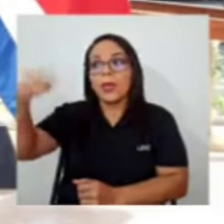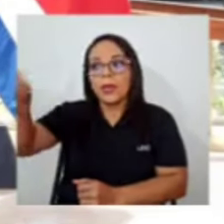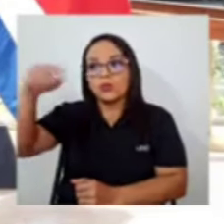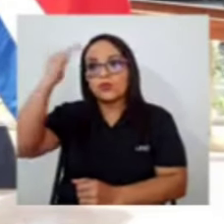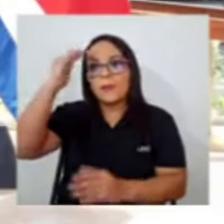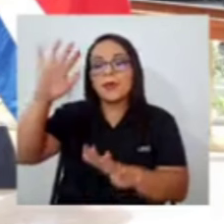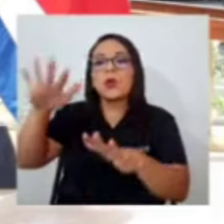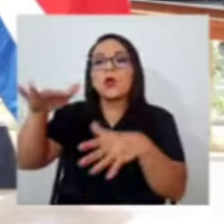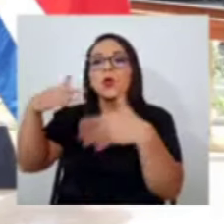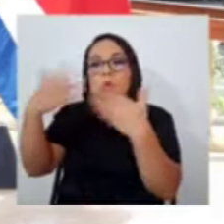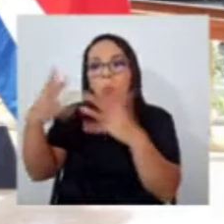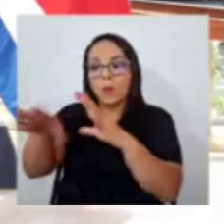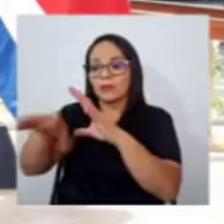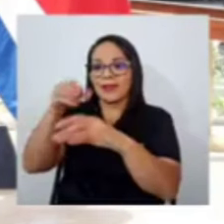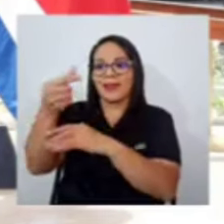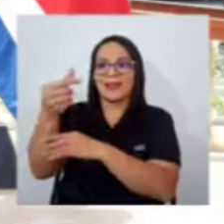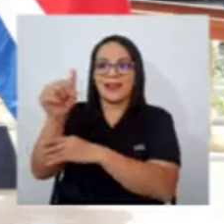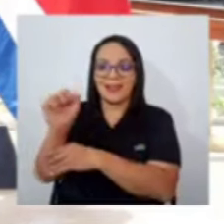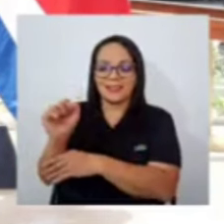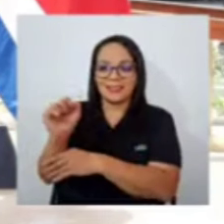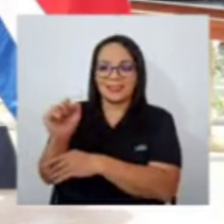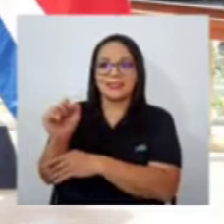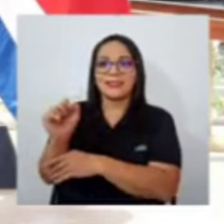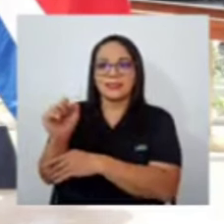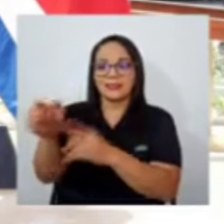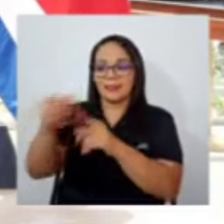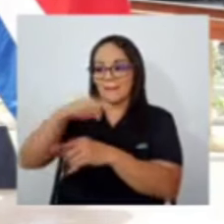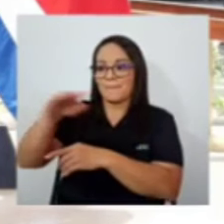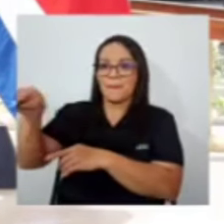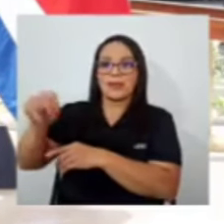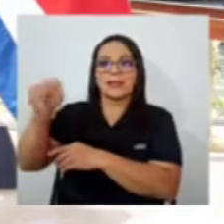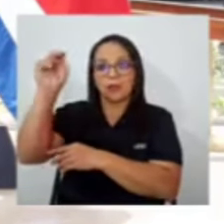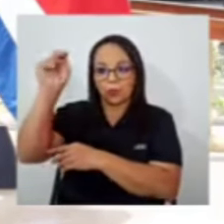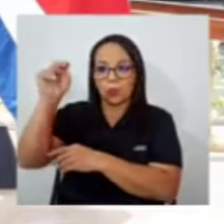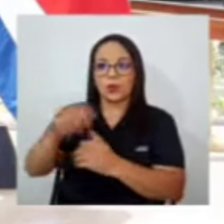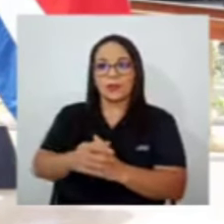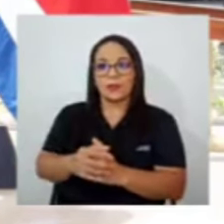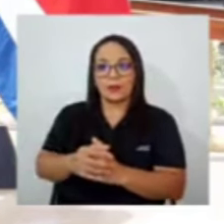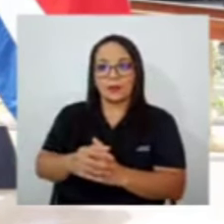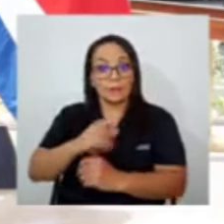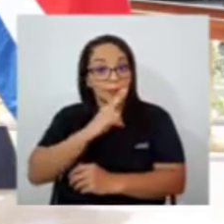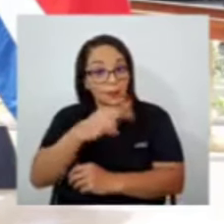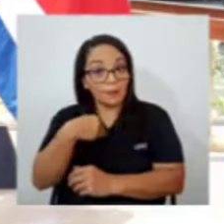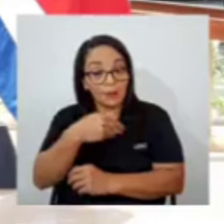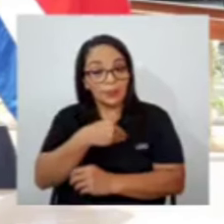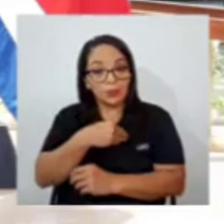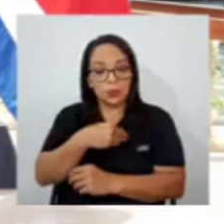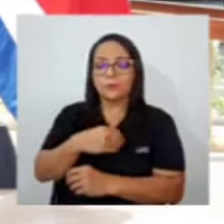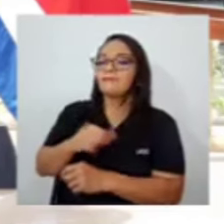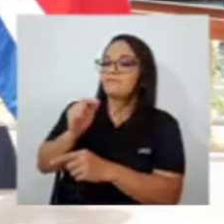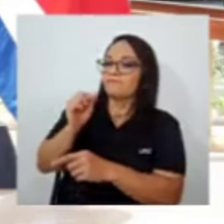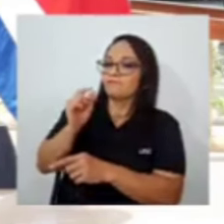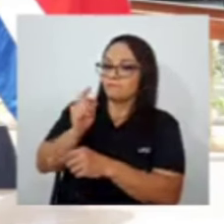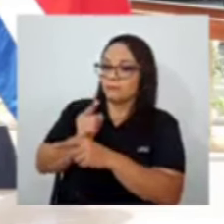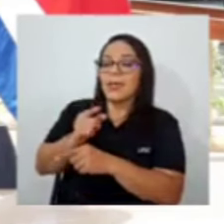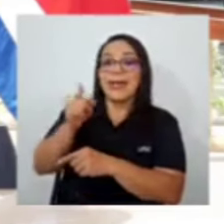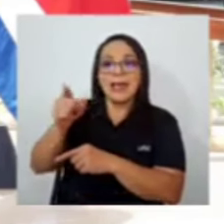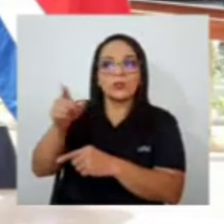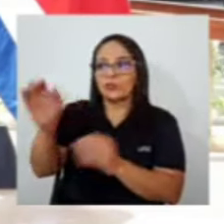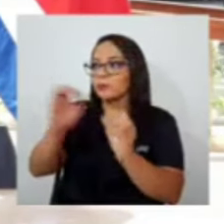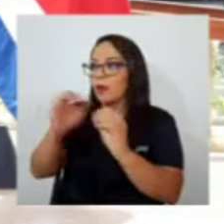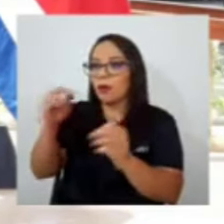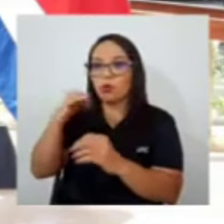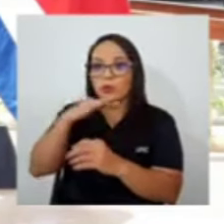del mar del norte, ¿es así, señor ministro? Sin causar contaminación, sin